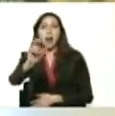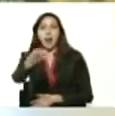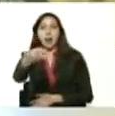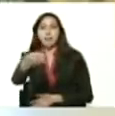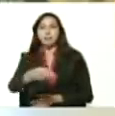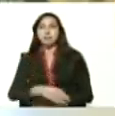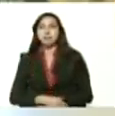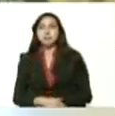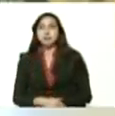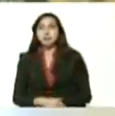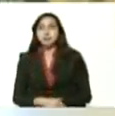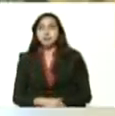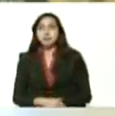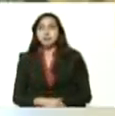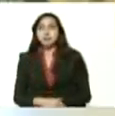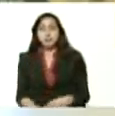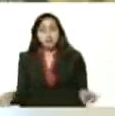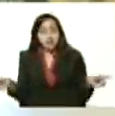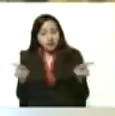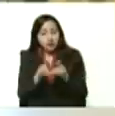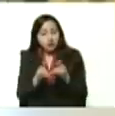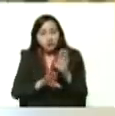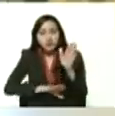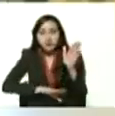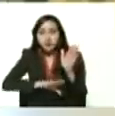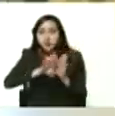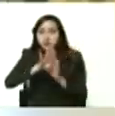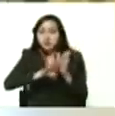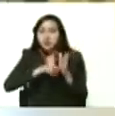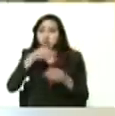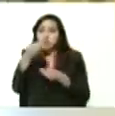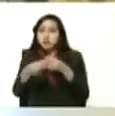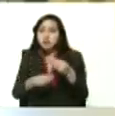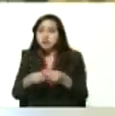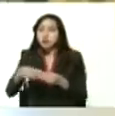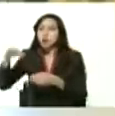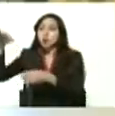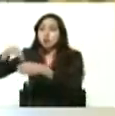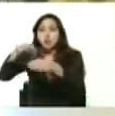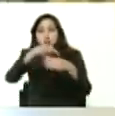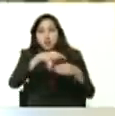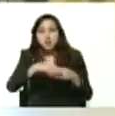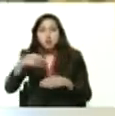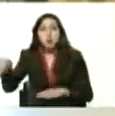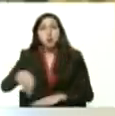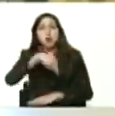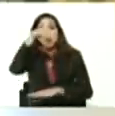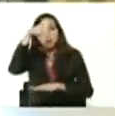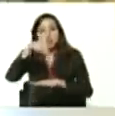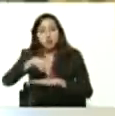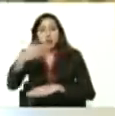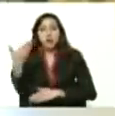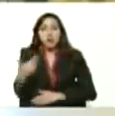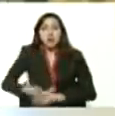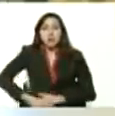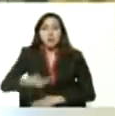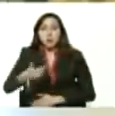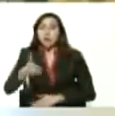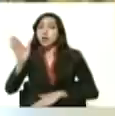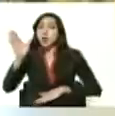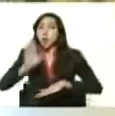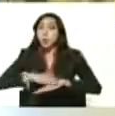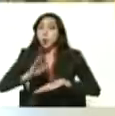igualmente el crecimiento del ingreso nacional, fundamental, porque allí estuvo el ataque